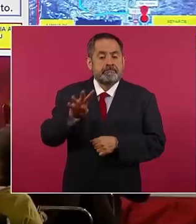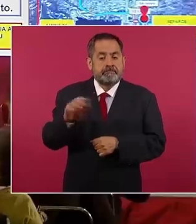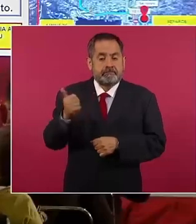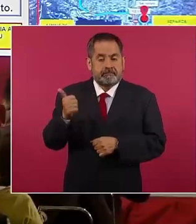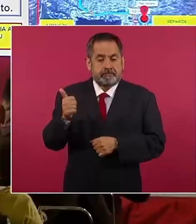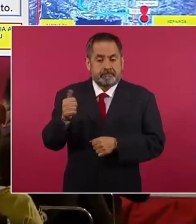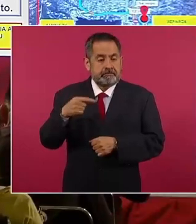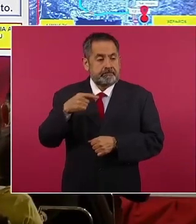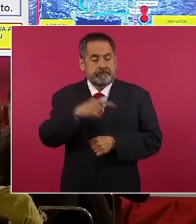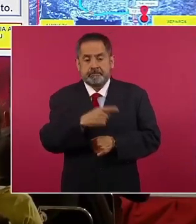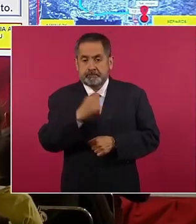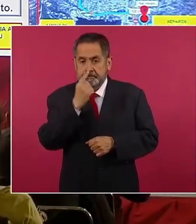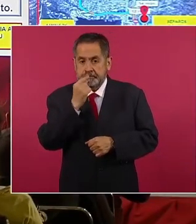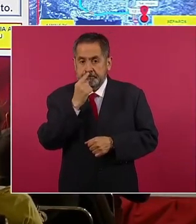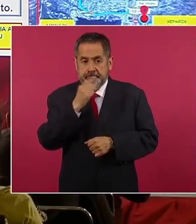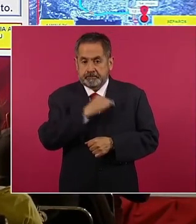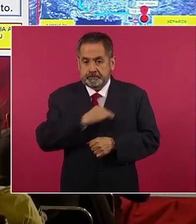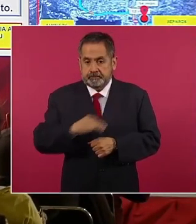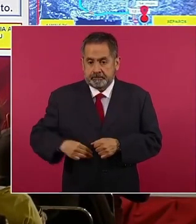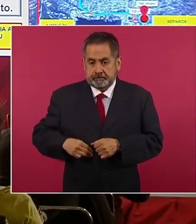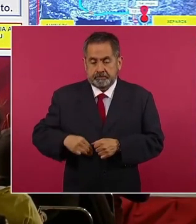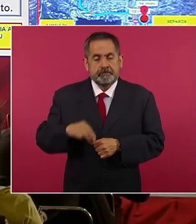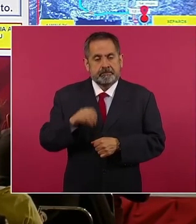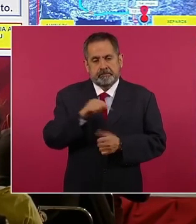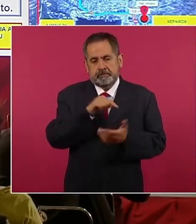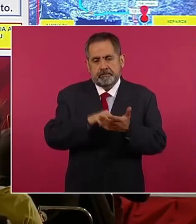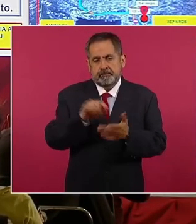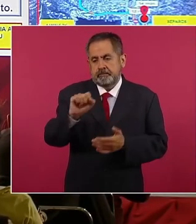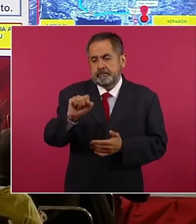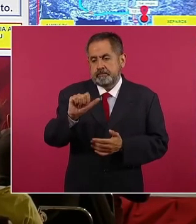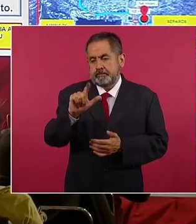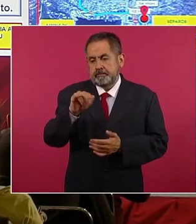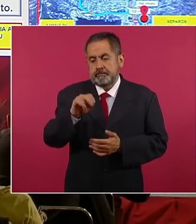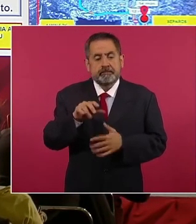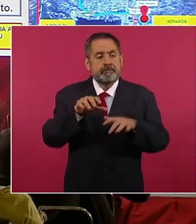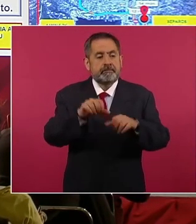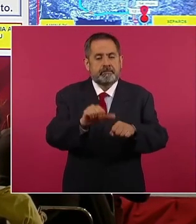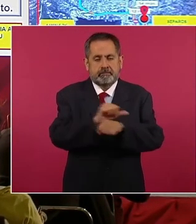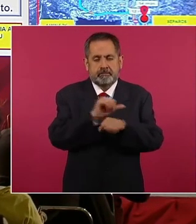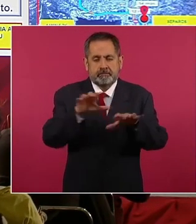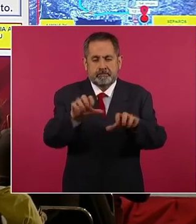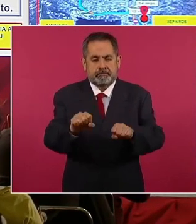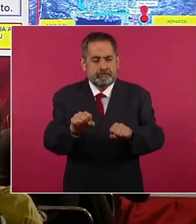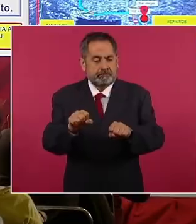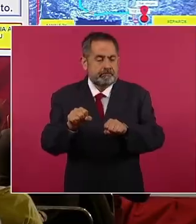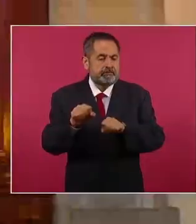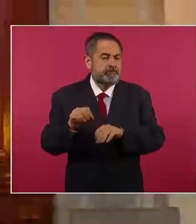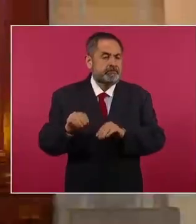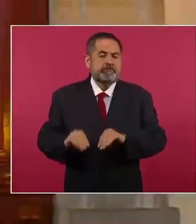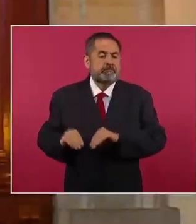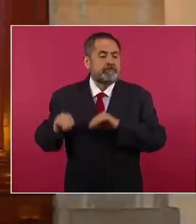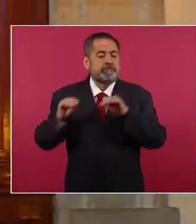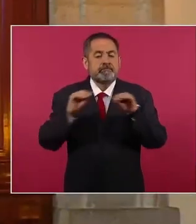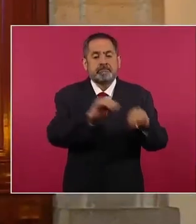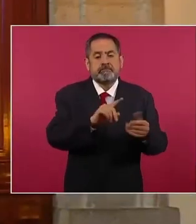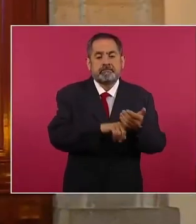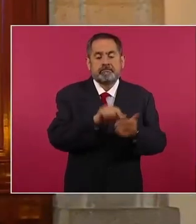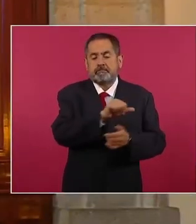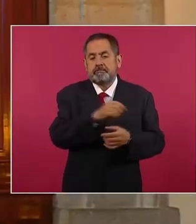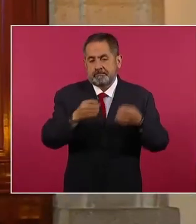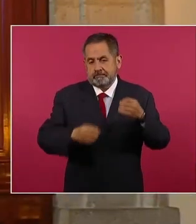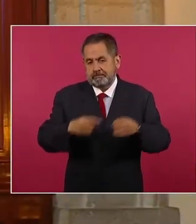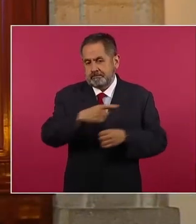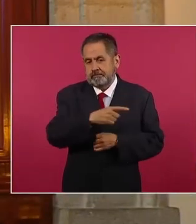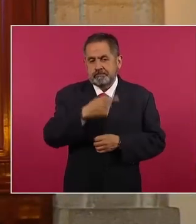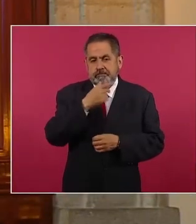la Policía Municipal de Salina Cruz detuvo en su auto y puso a disposición del juez calificador a Flor Abigail